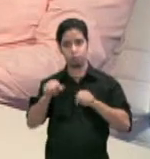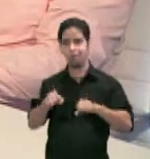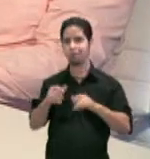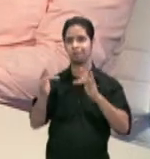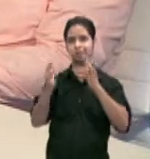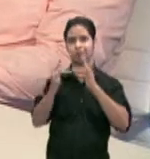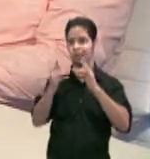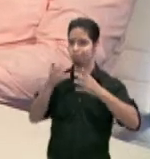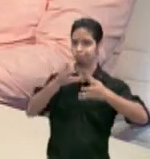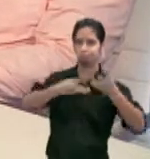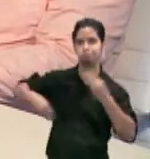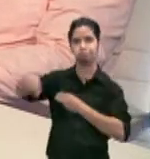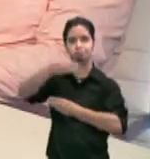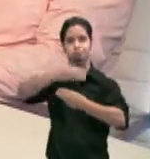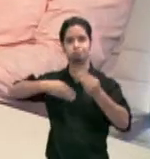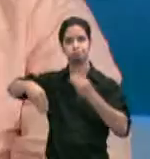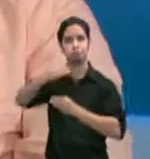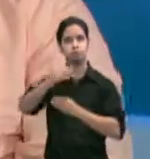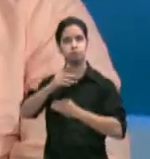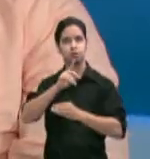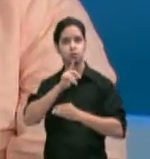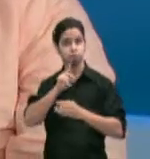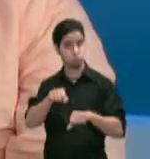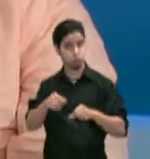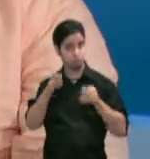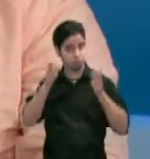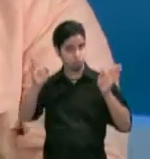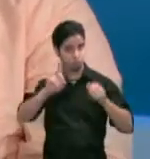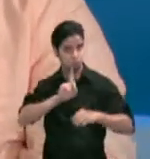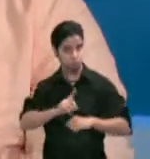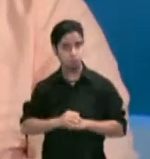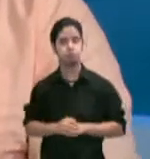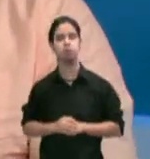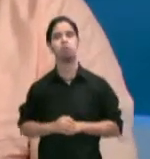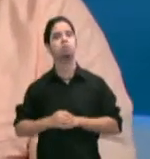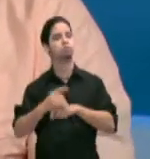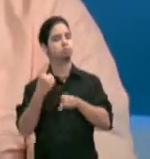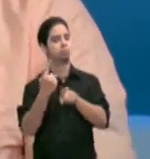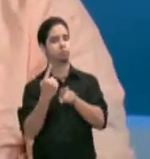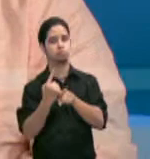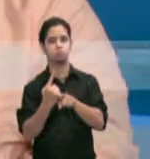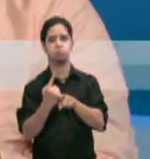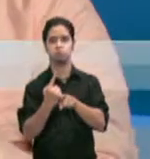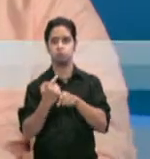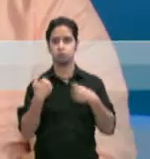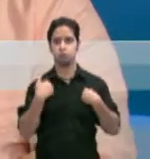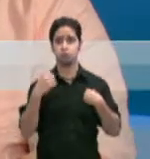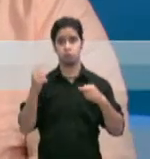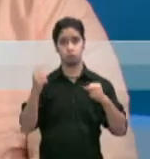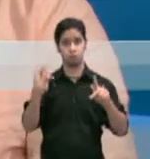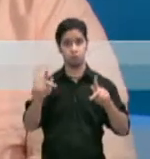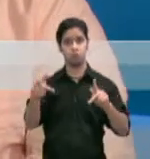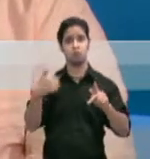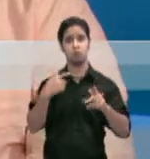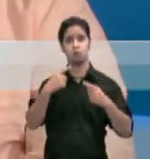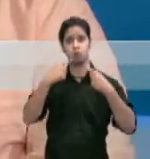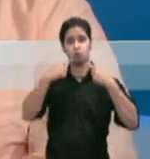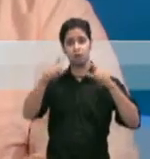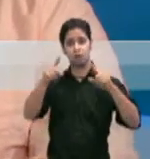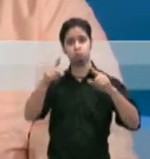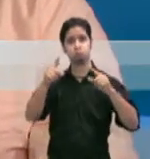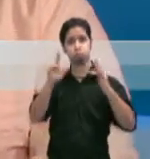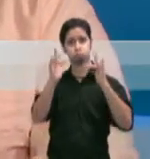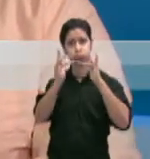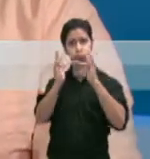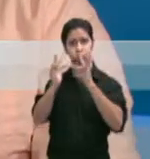cibernéticas que son tan amplias. Sí, exacto. Te la oportunidad de crear esa red porque una vez